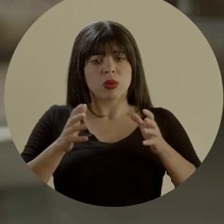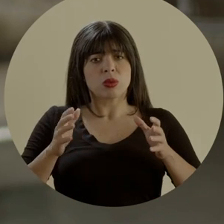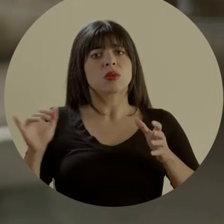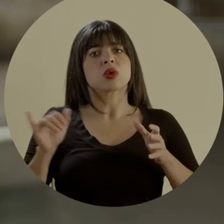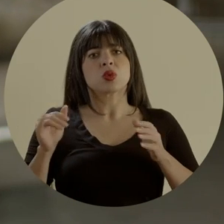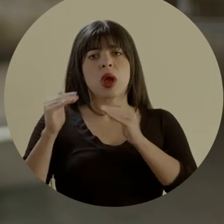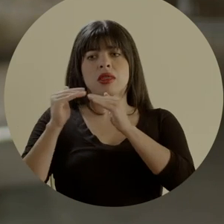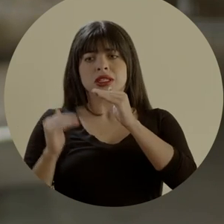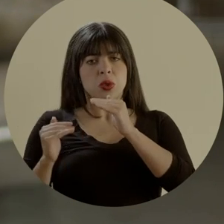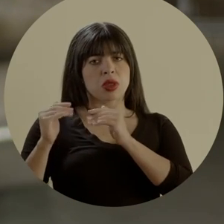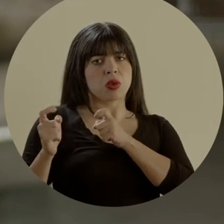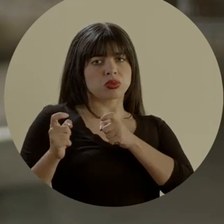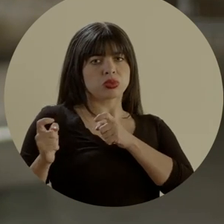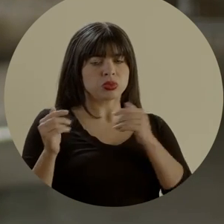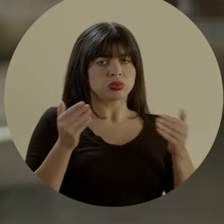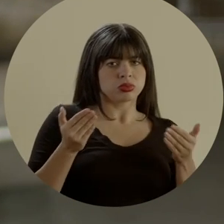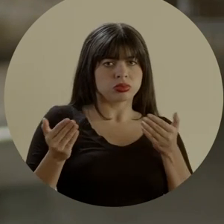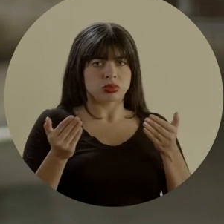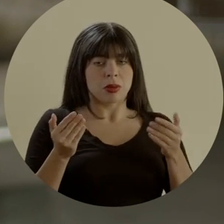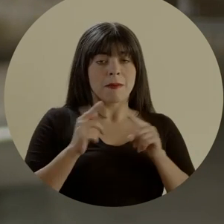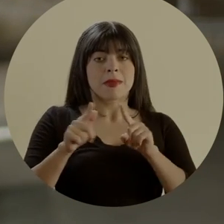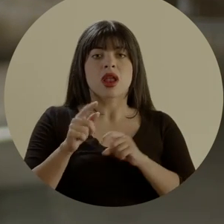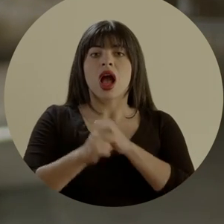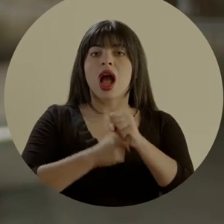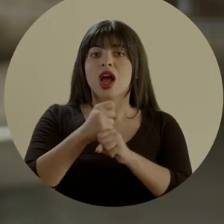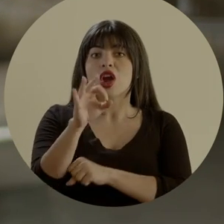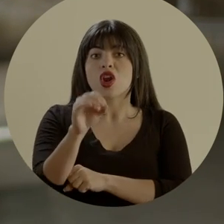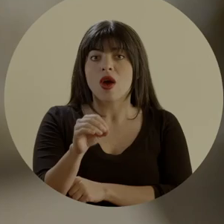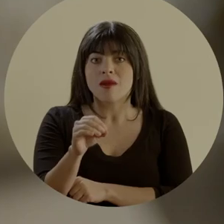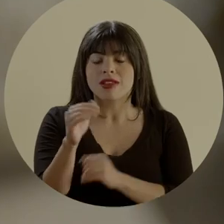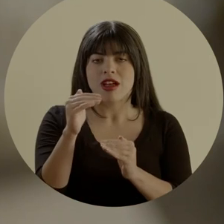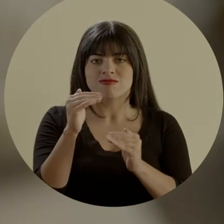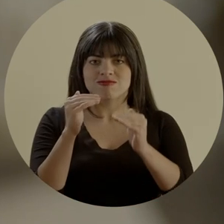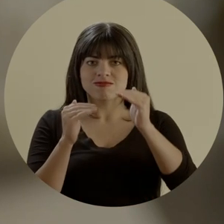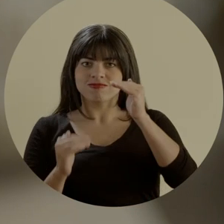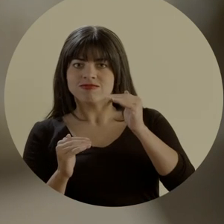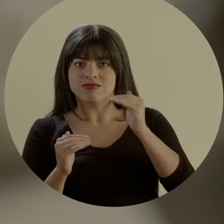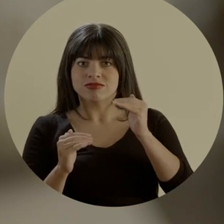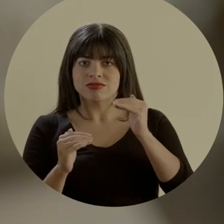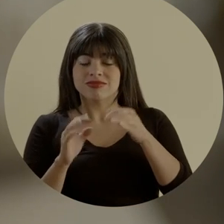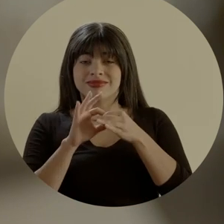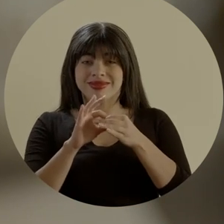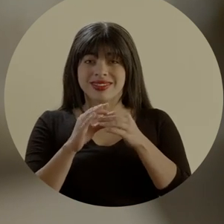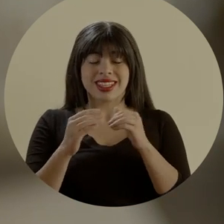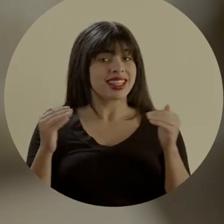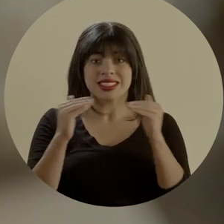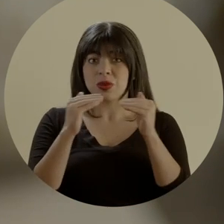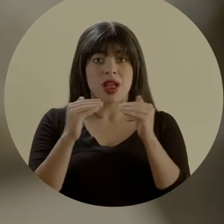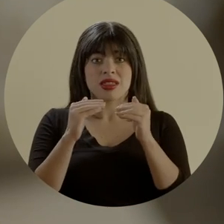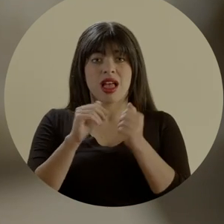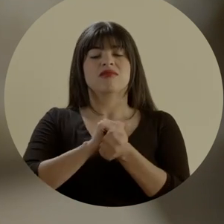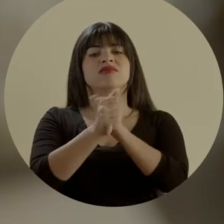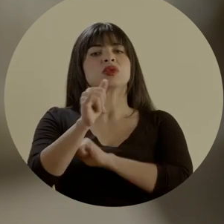humano aumentaron al ritmo que disminuía la desigualdad social. Pese a ello para los años 90 todo comenzó a variar